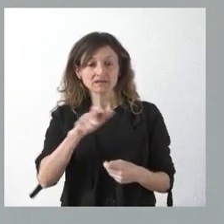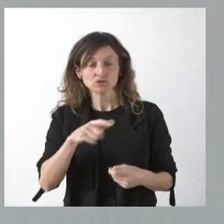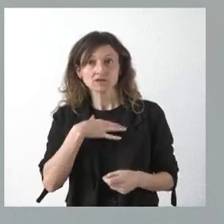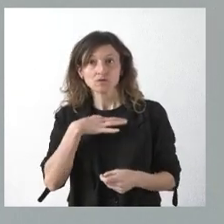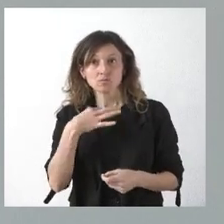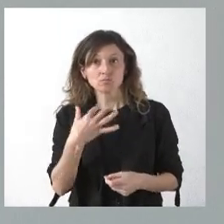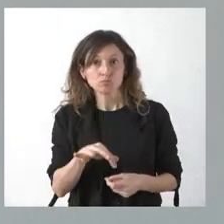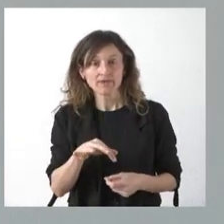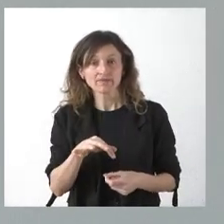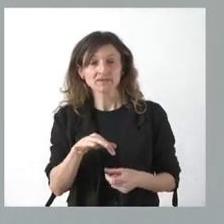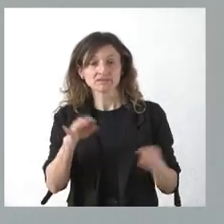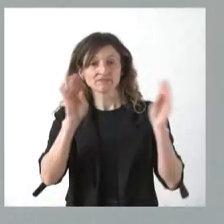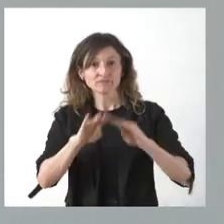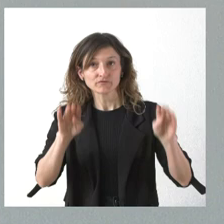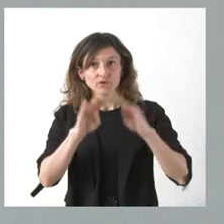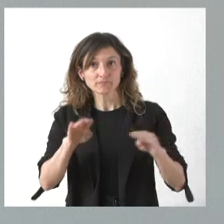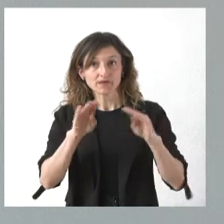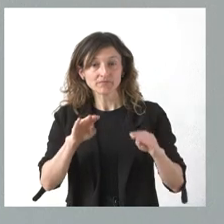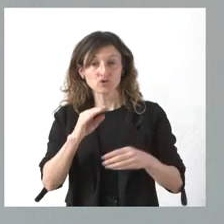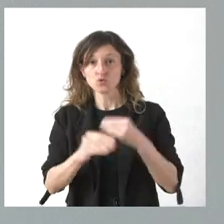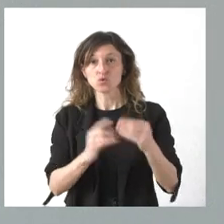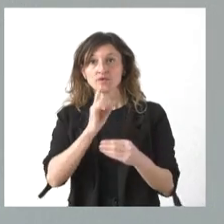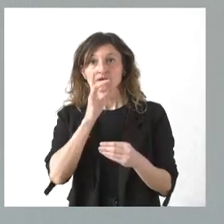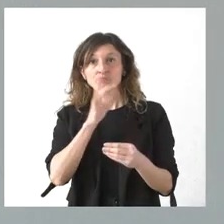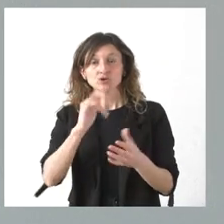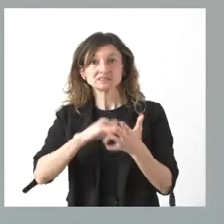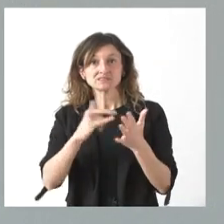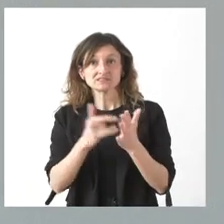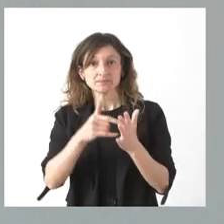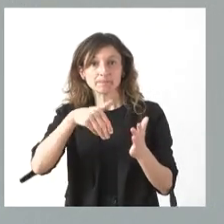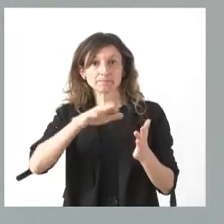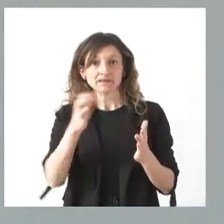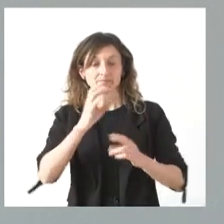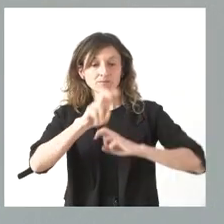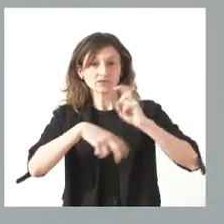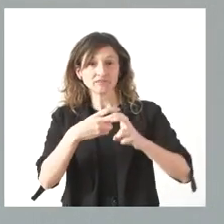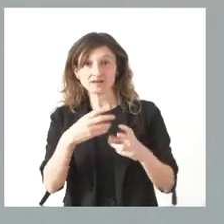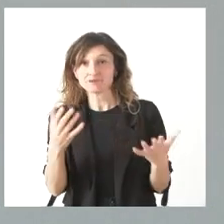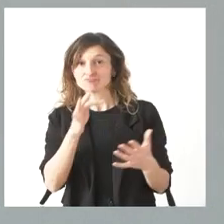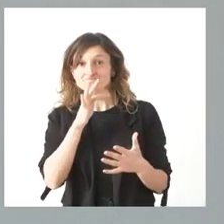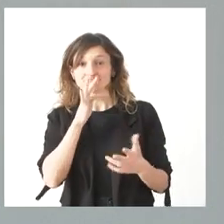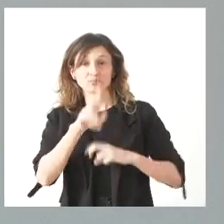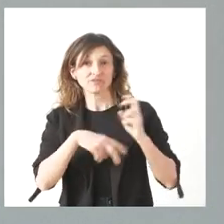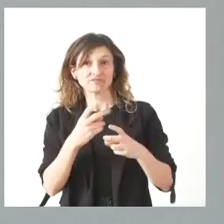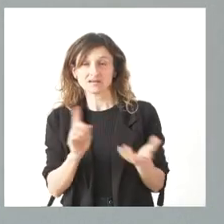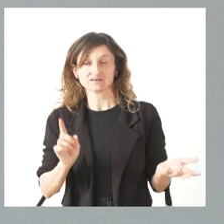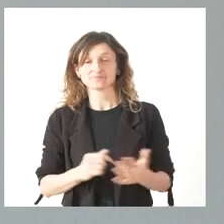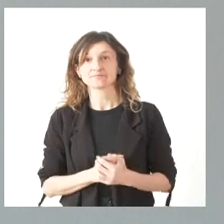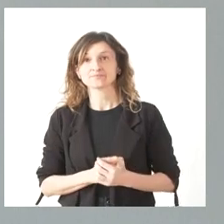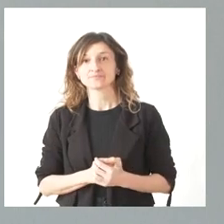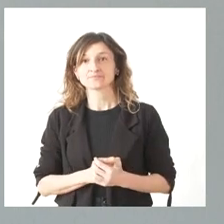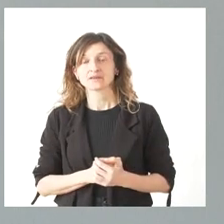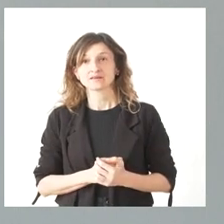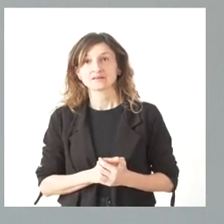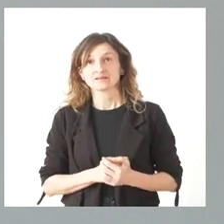haciendo esa formación y que no lo están haciendo por un sistema que se podría modificar y no se modifica. Creo que he interpretado bien el